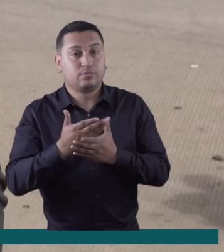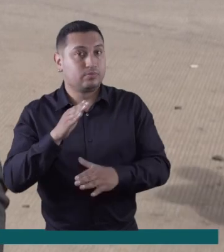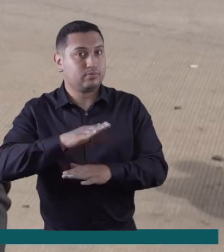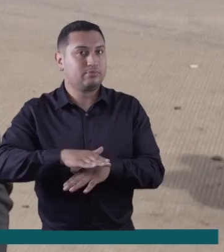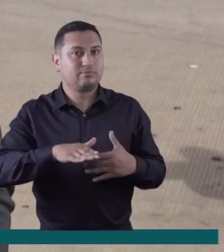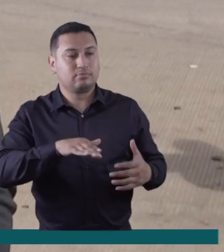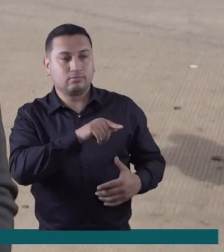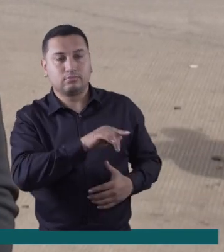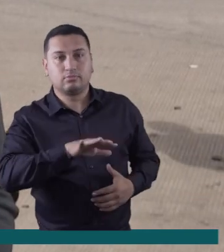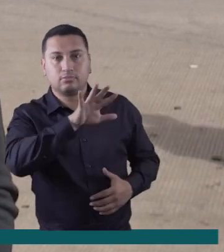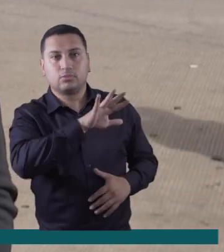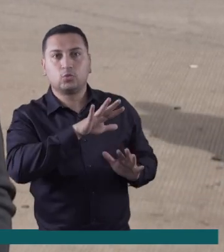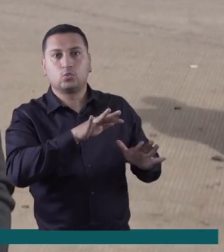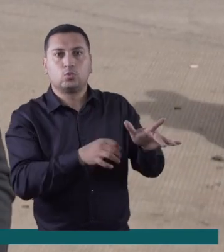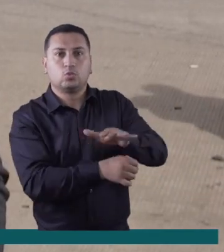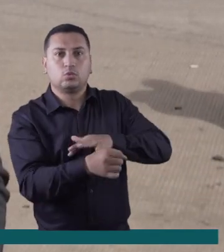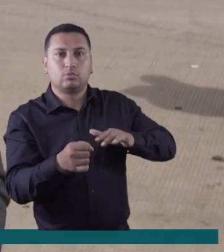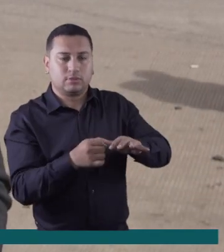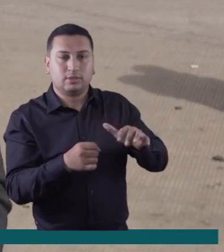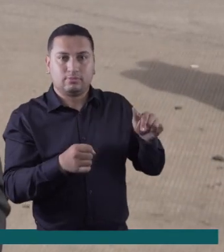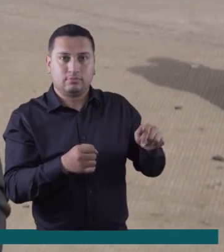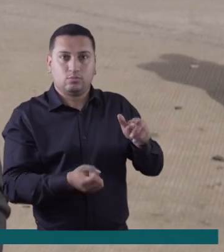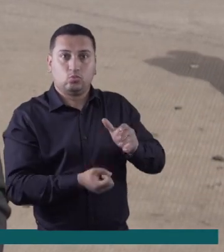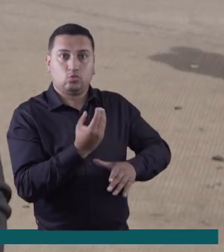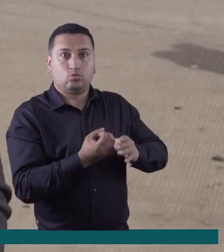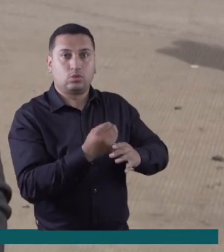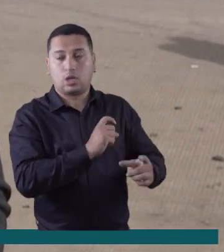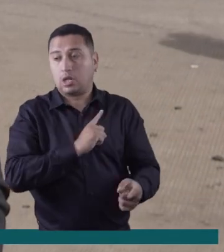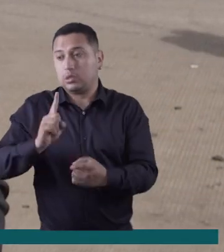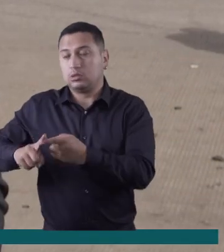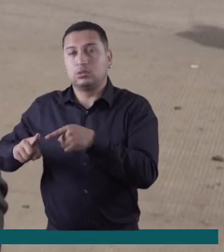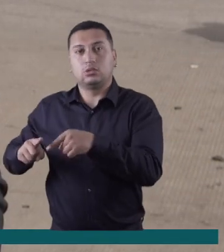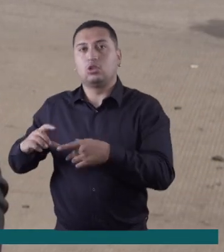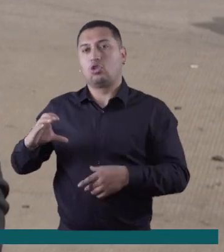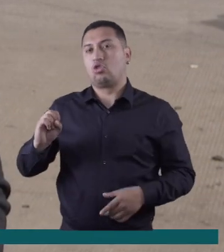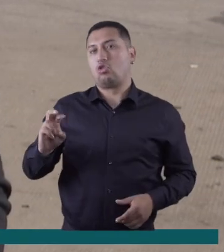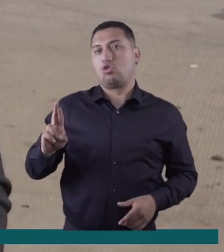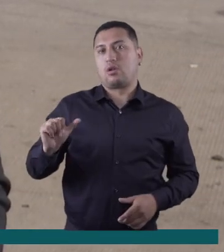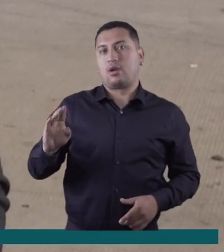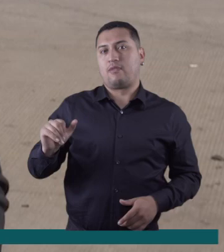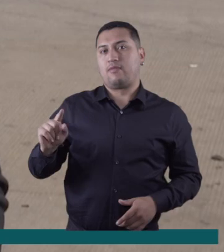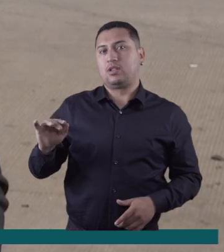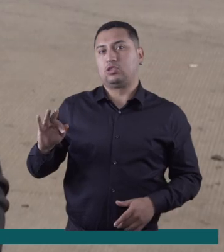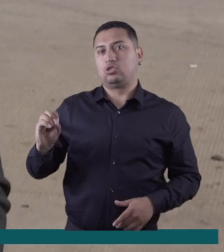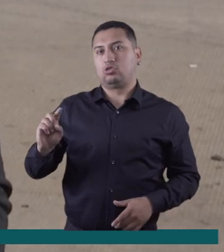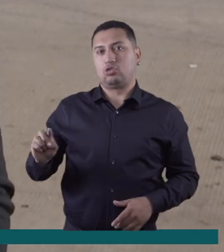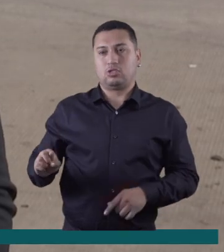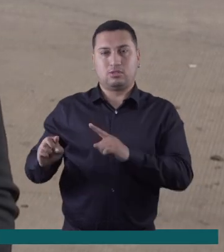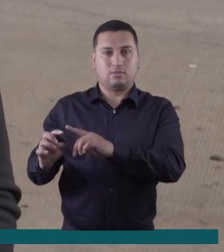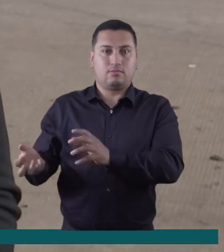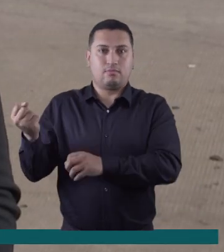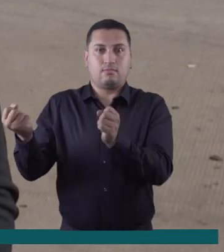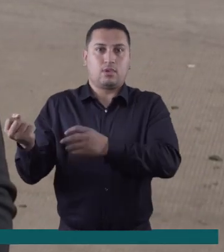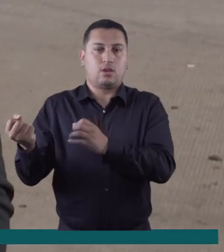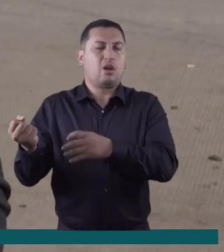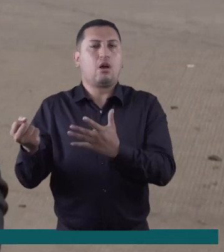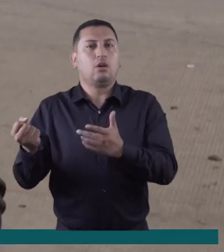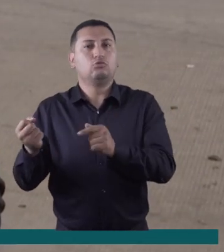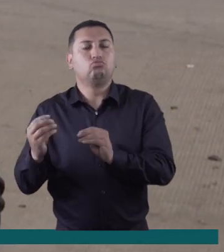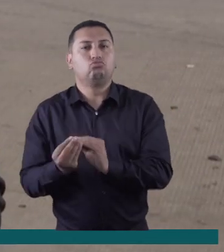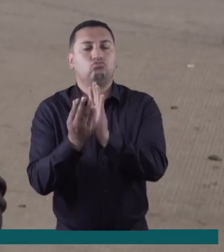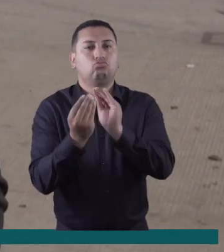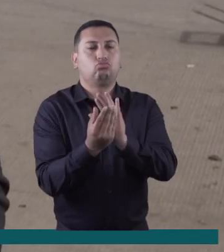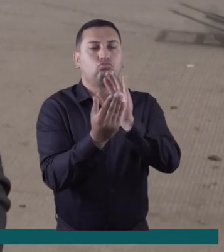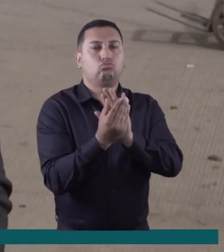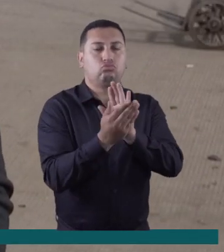proviene del departamento de Cundinamarca y llega justamente a Corabastos son las hortalizas. Se destacan el apio y la lechuga que provienen